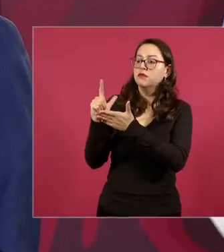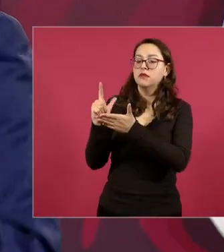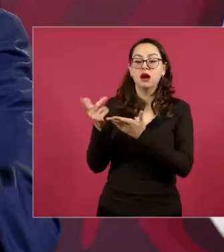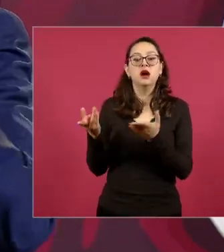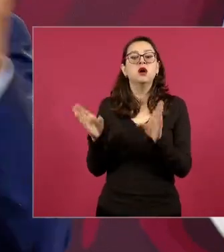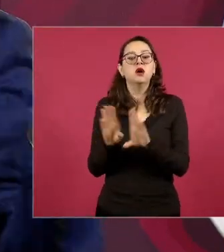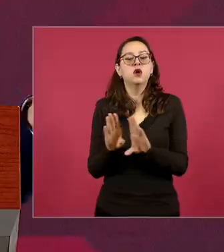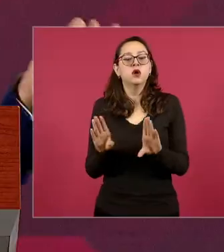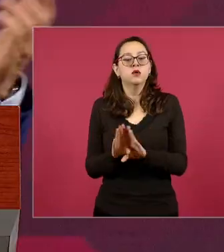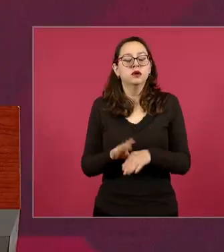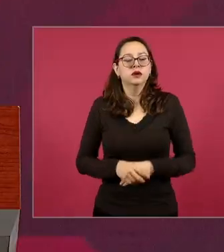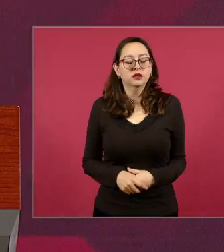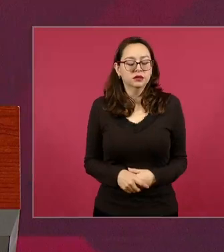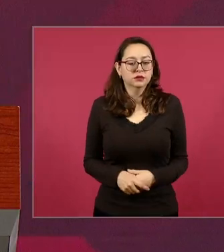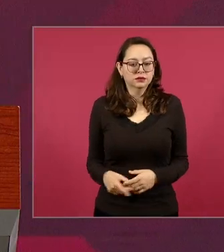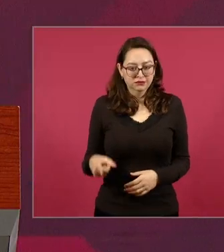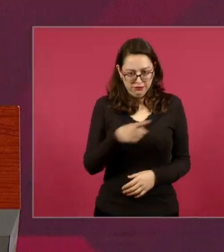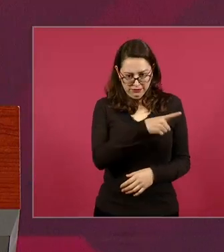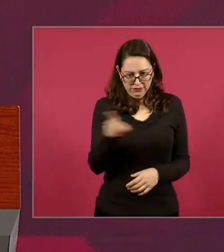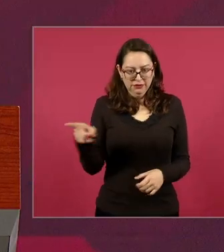a ver se los dejo de tarea